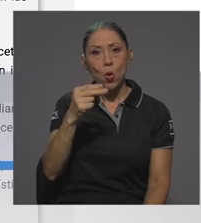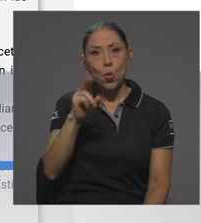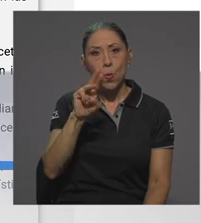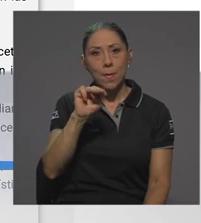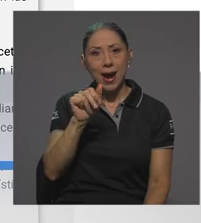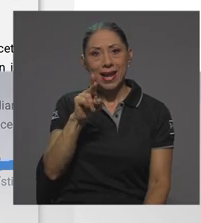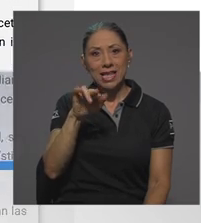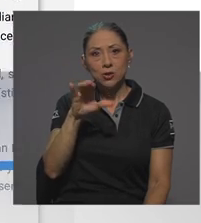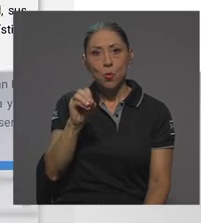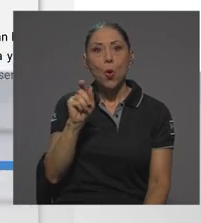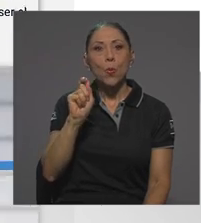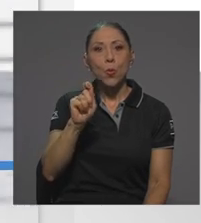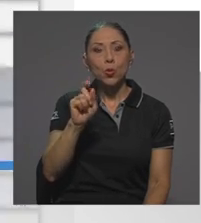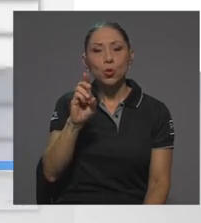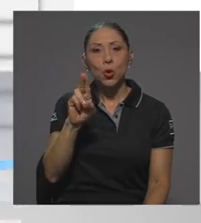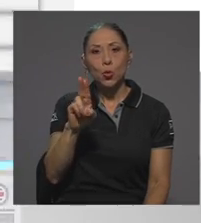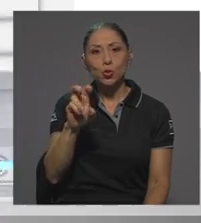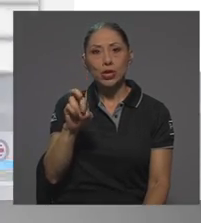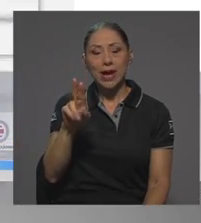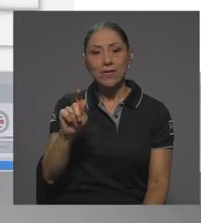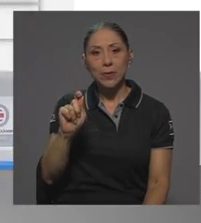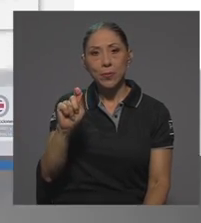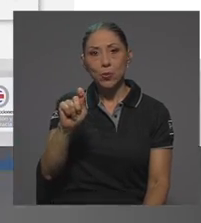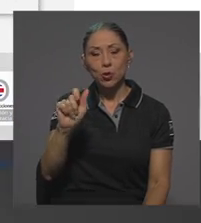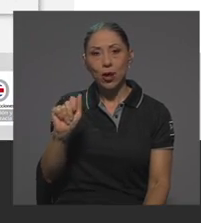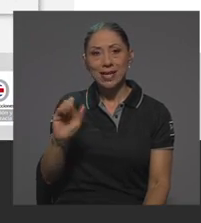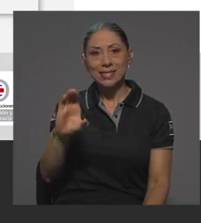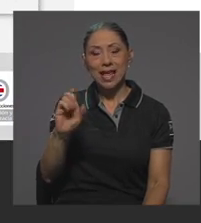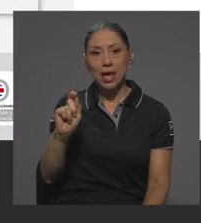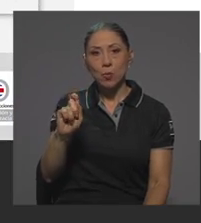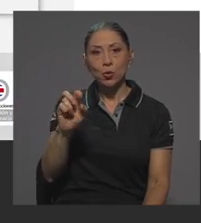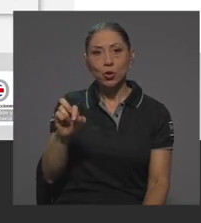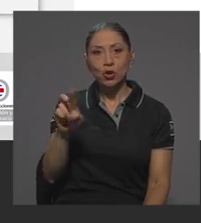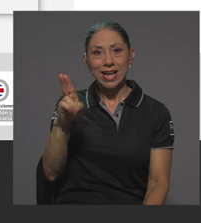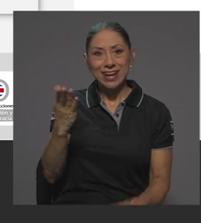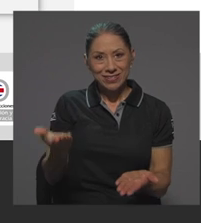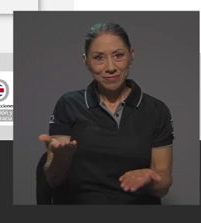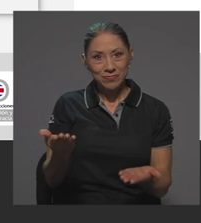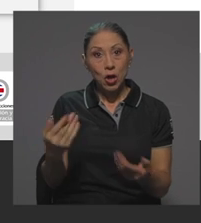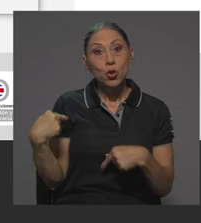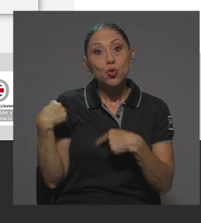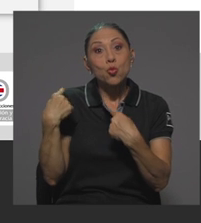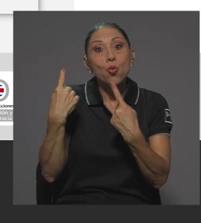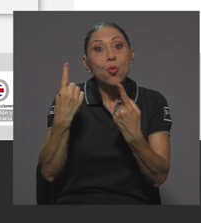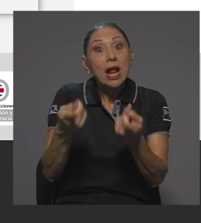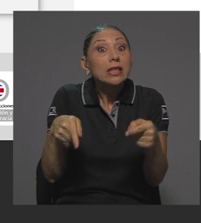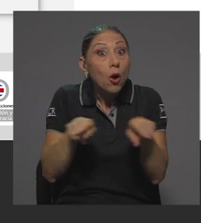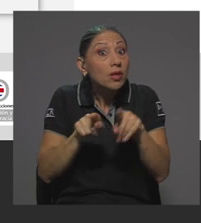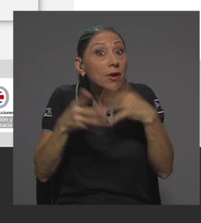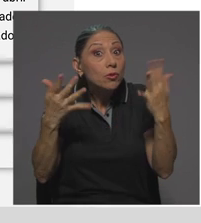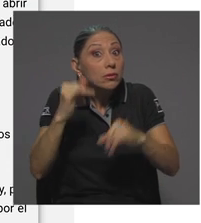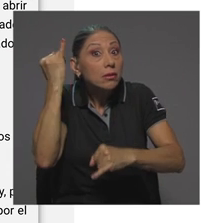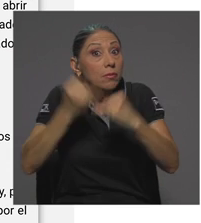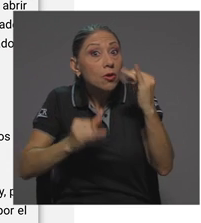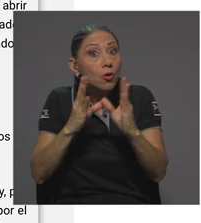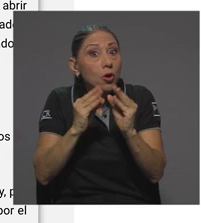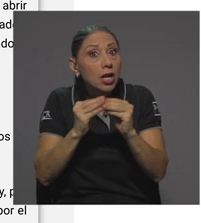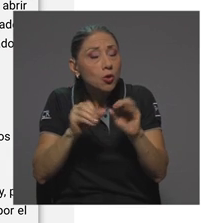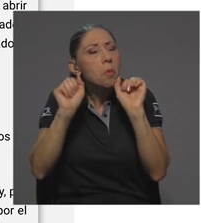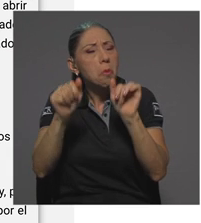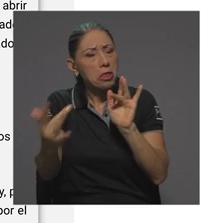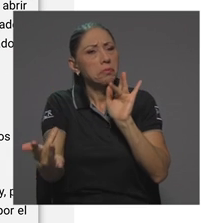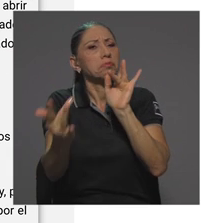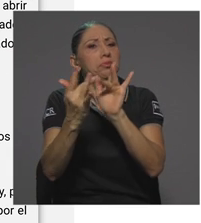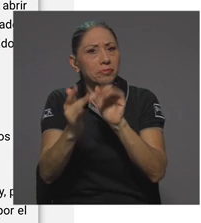.ucr.ac.cr durante e incluso luego de finalizado el Congreso